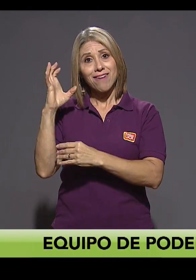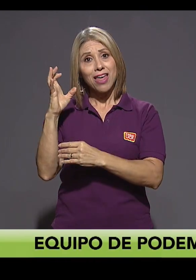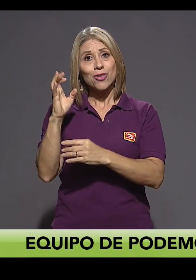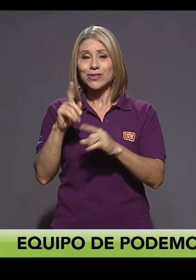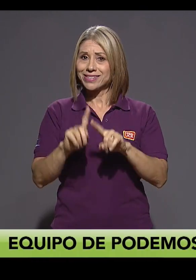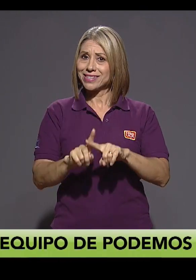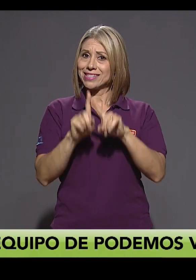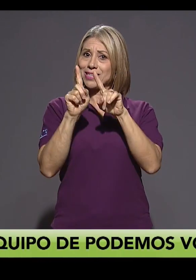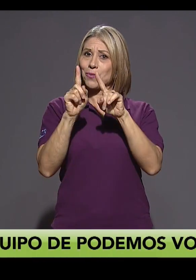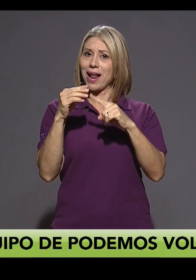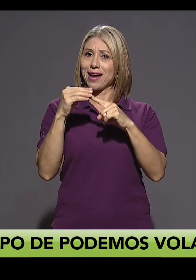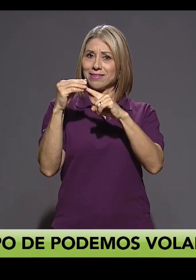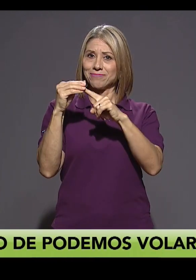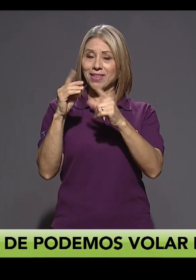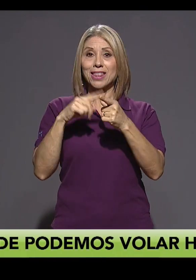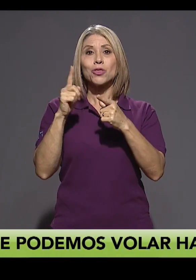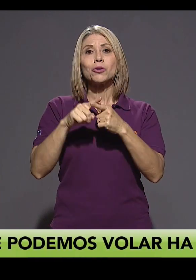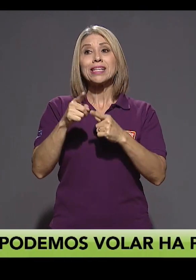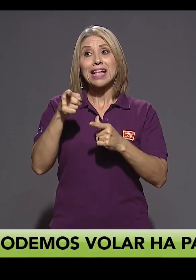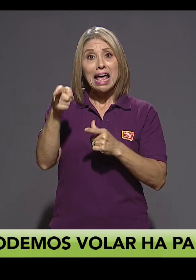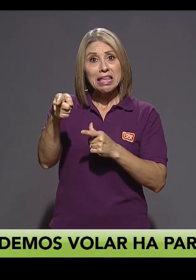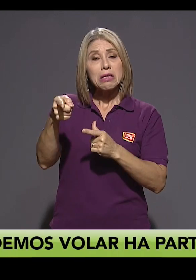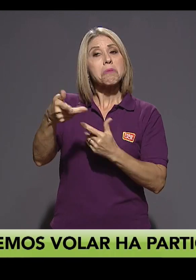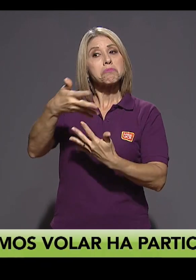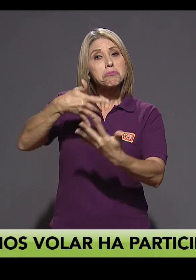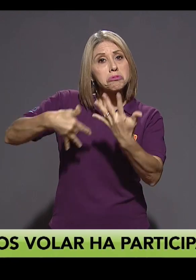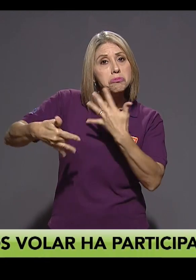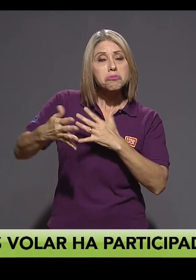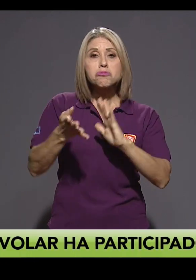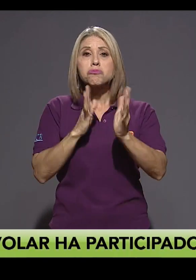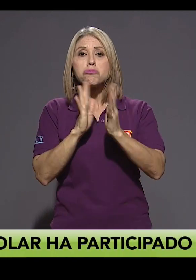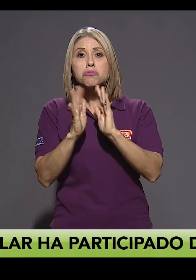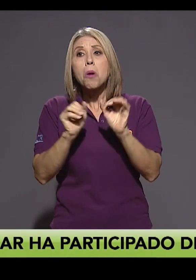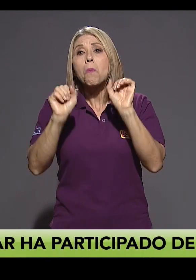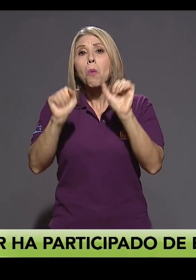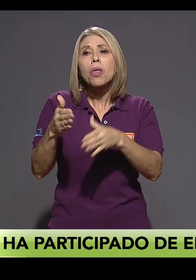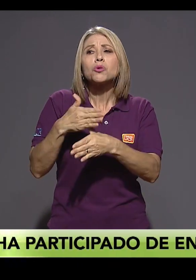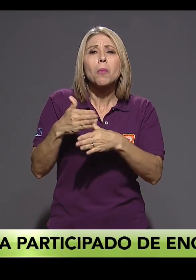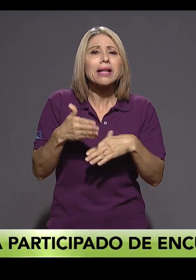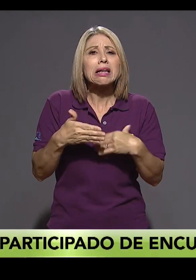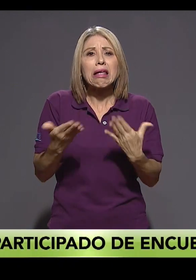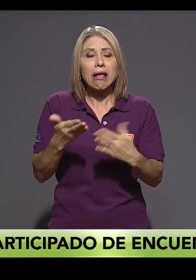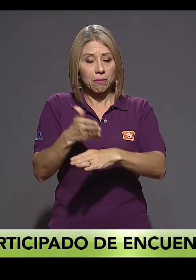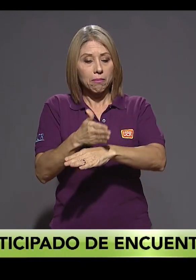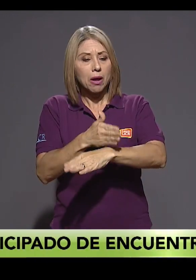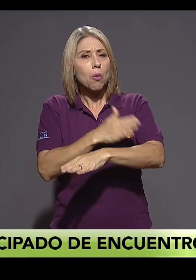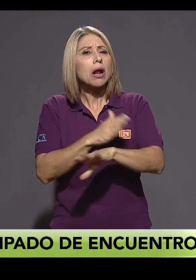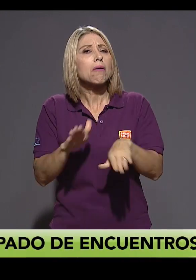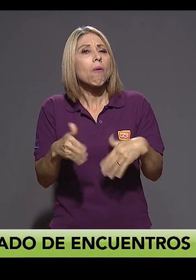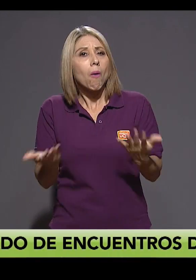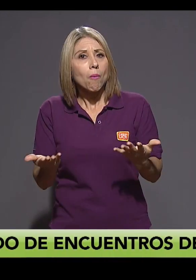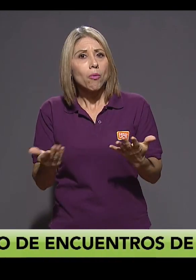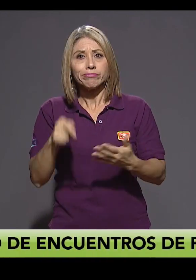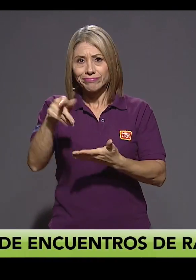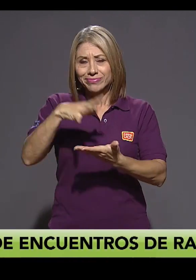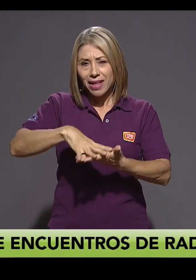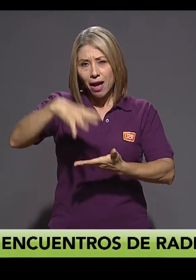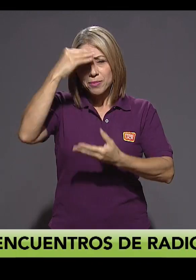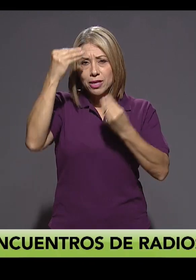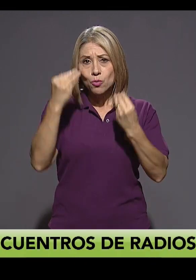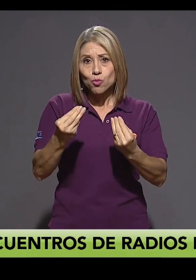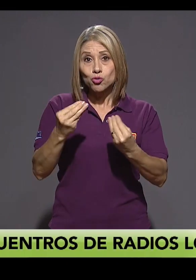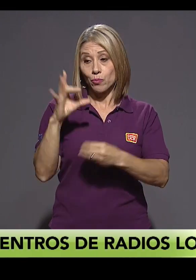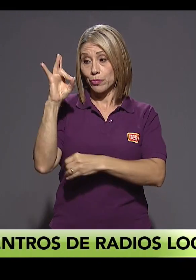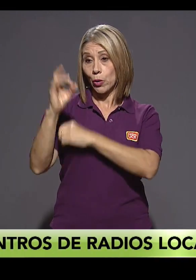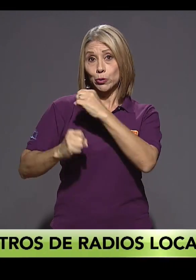comunes discutimos sobre lo que podemos compartir, cómo mejorar el espacio y en eso también hemos aprendido mucho. Es decir, en estos